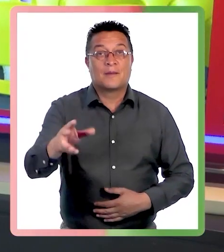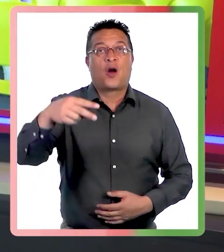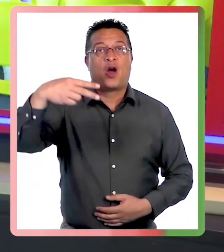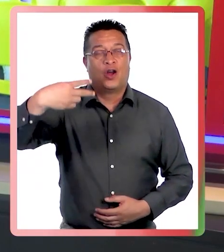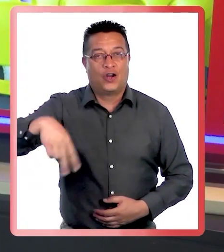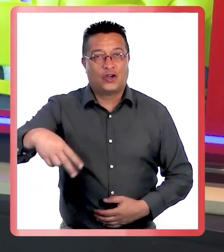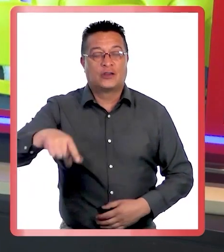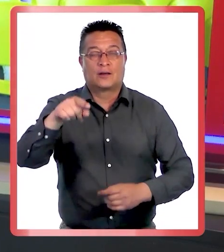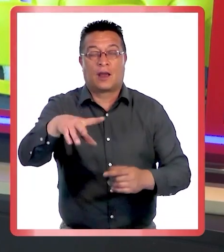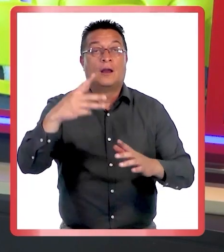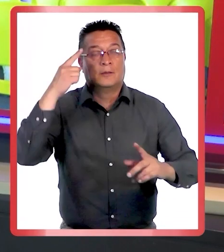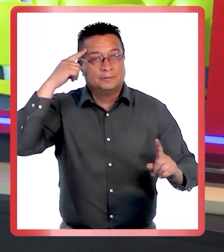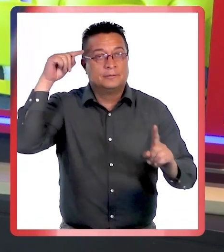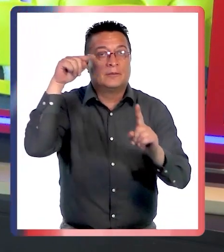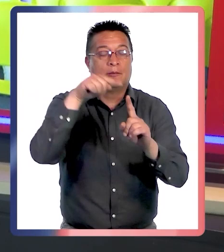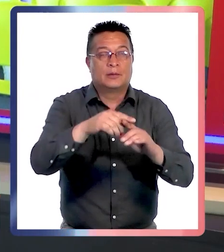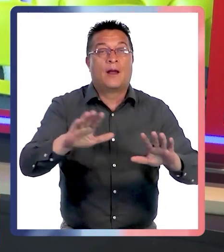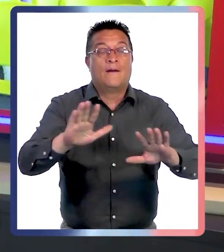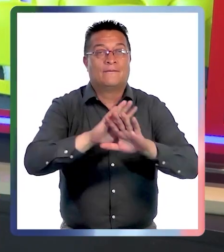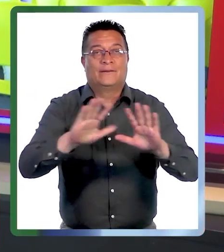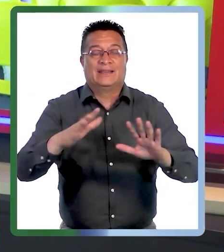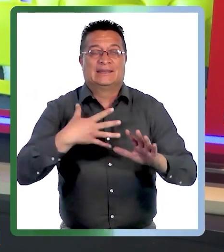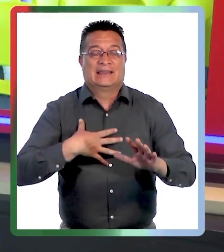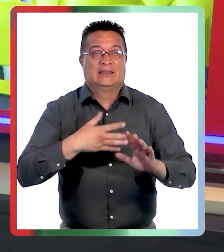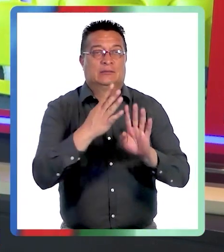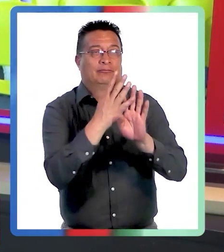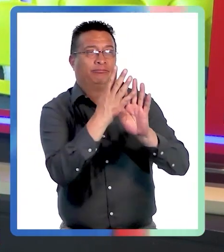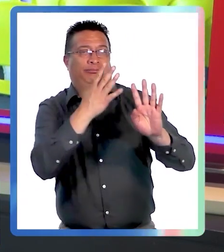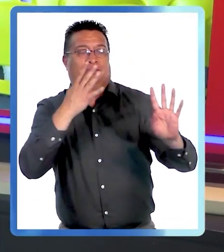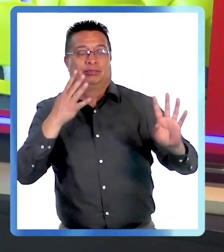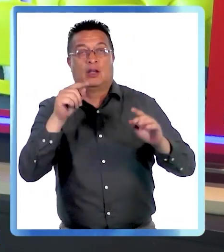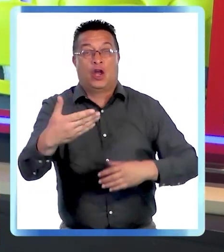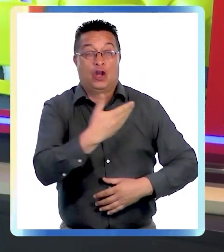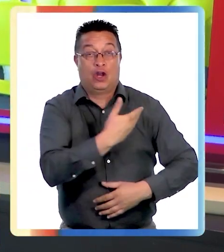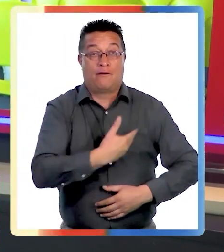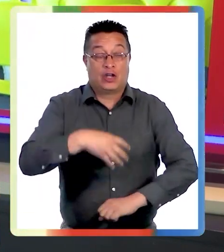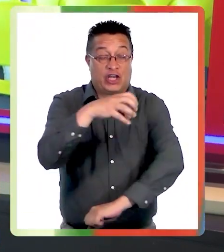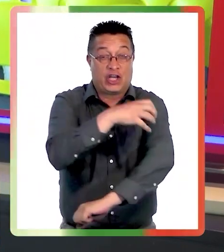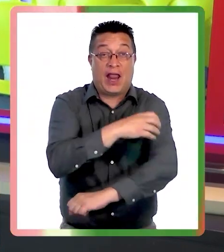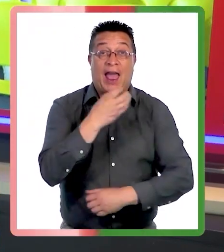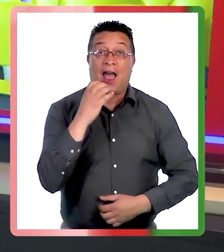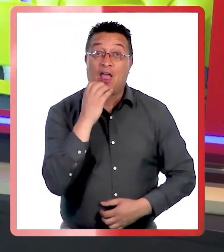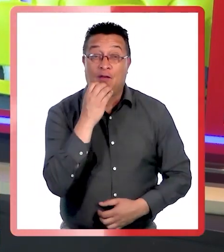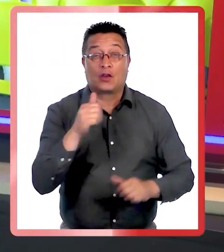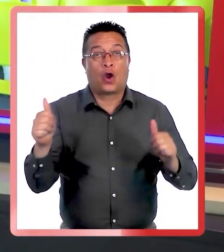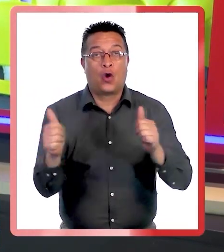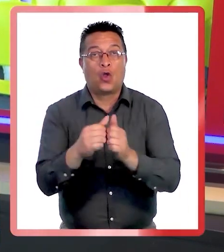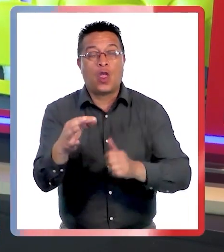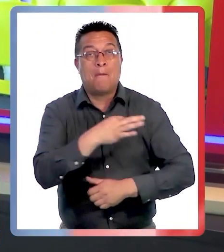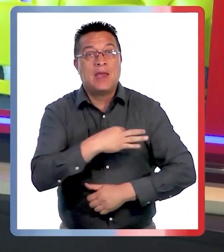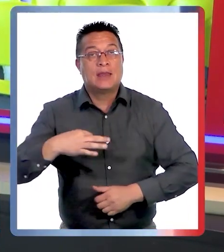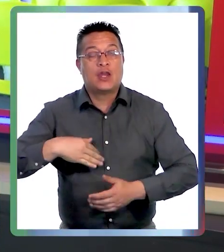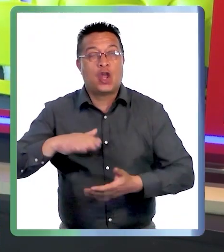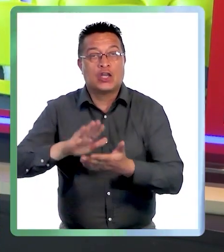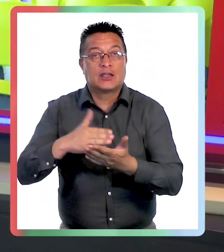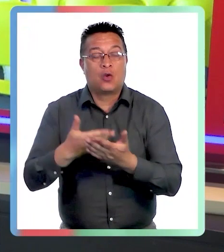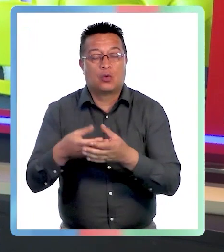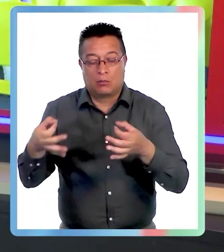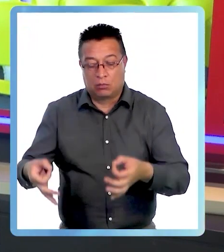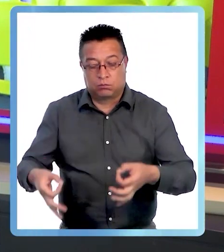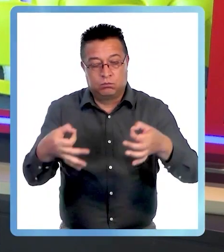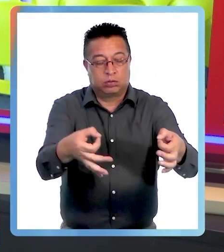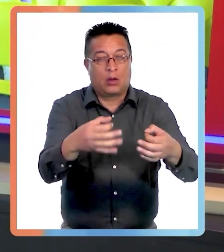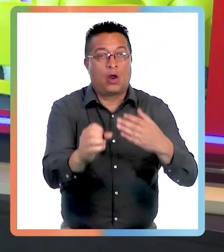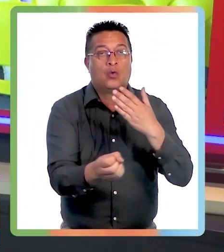Seguimos con las noticias con el fin de reducir las listas de espera. El gobierno regional de Antofagasta junto con el Ministerio de Salud